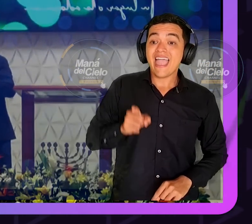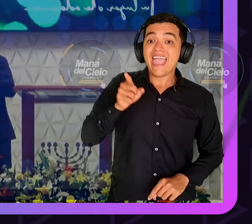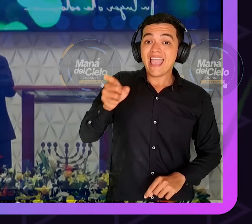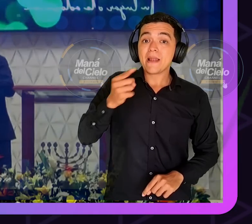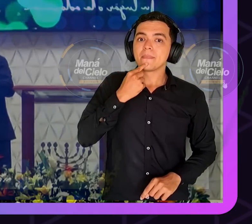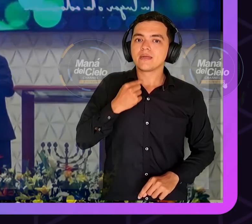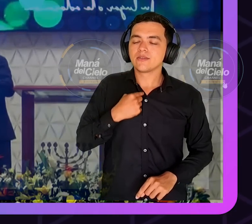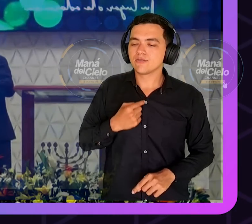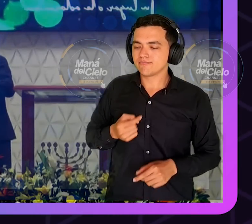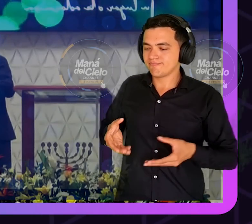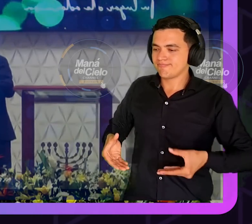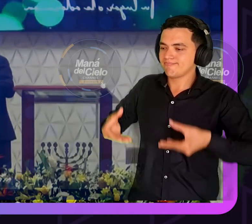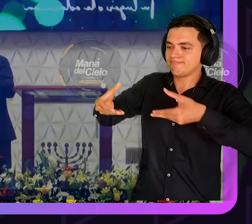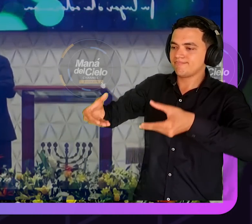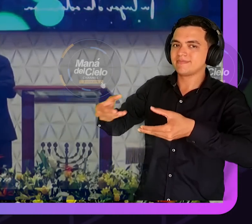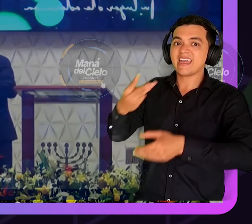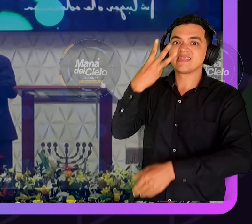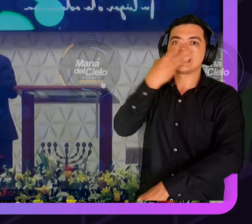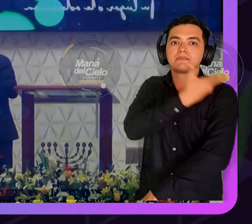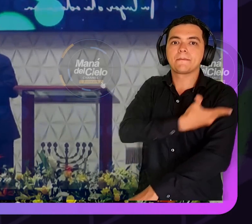yo no sé si vuelvo aquí a predicar